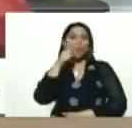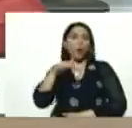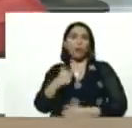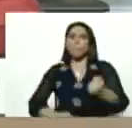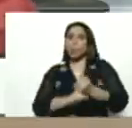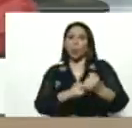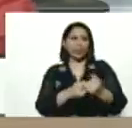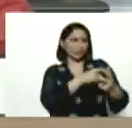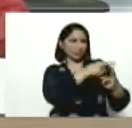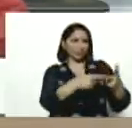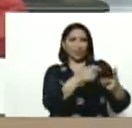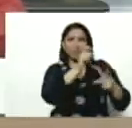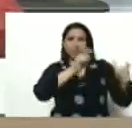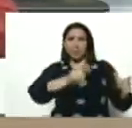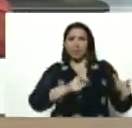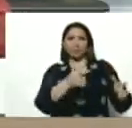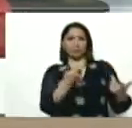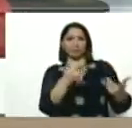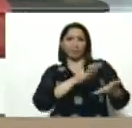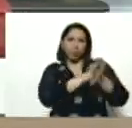han destruido la oposición,